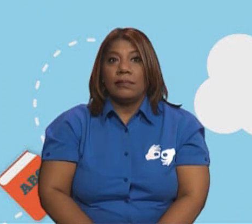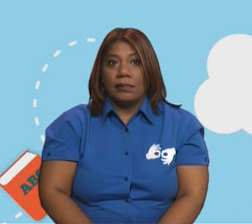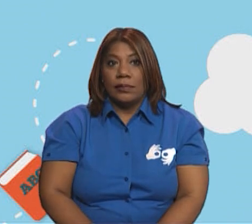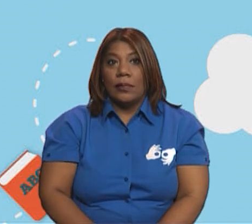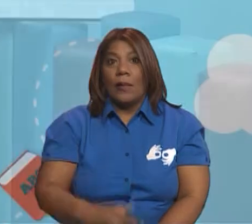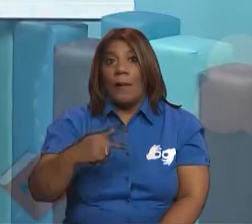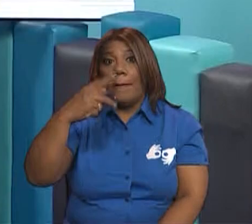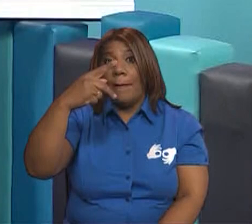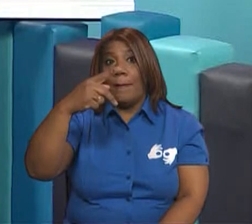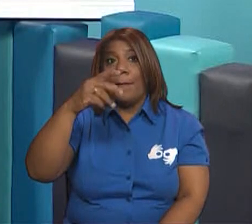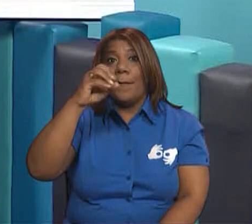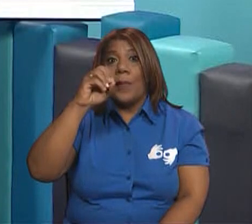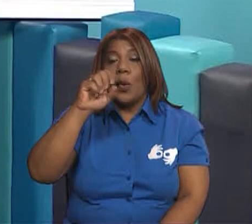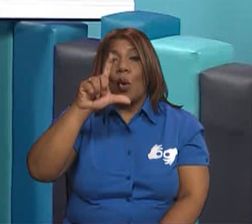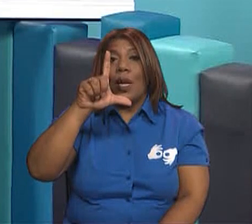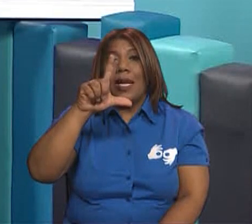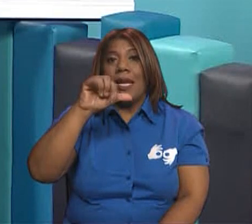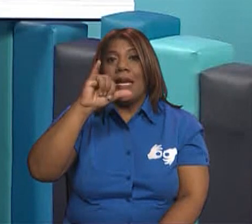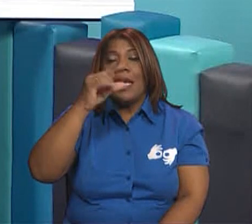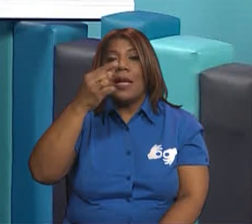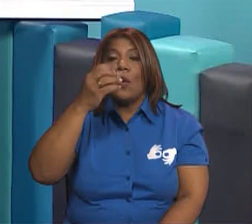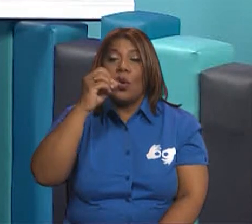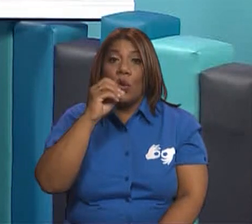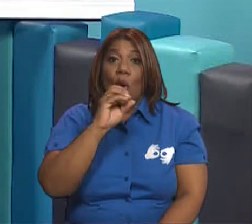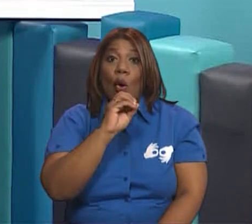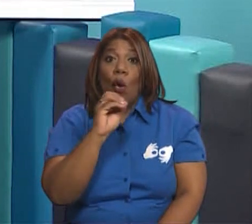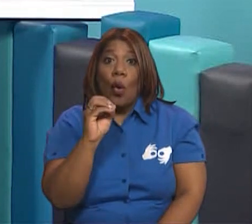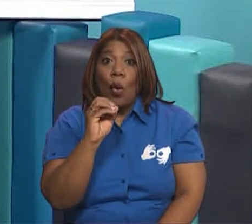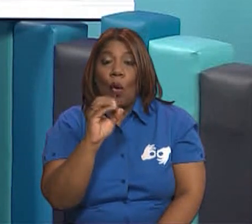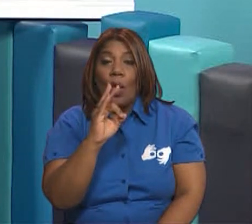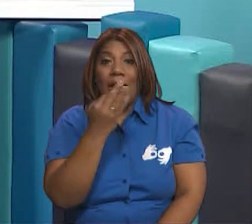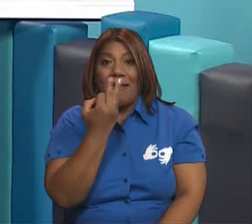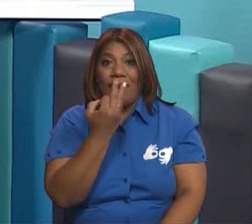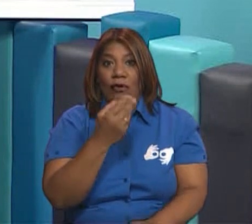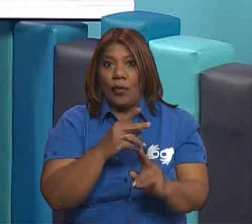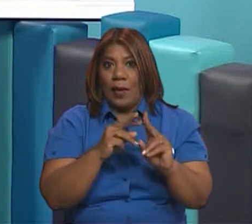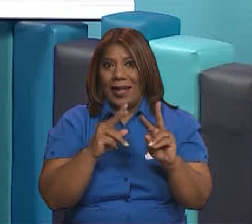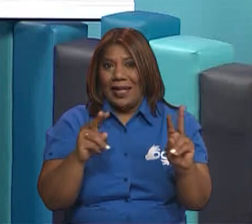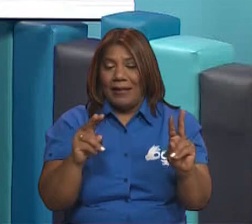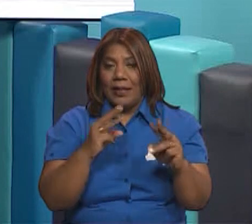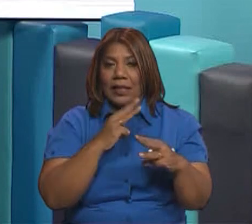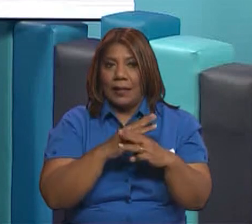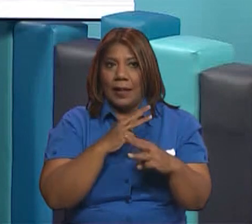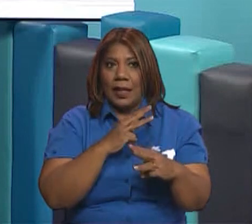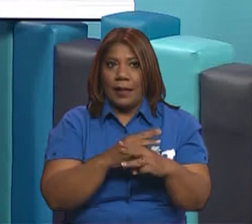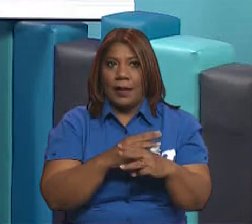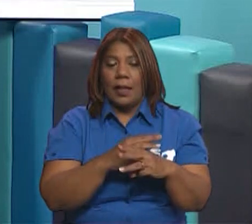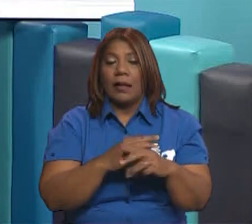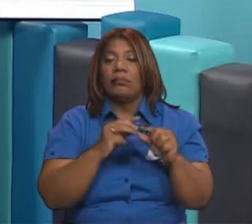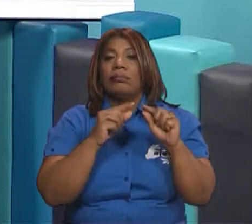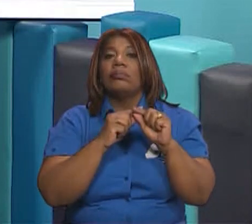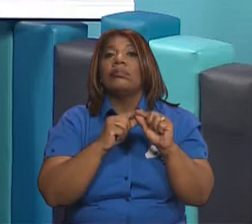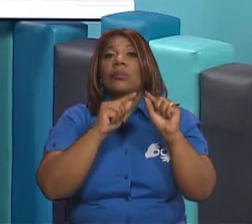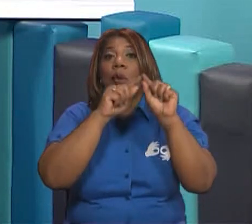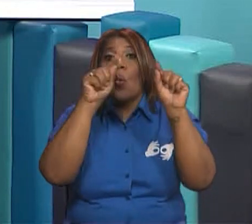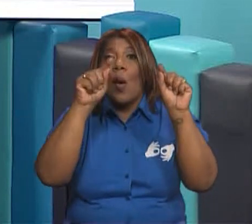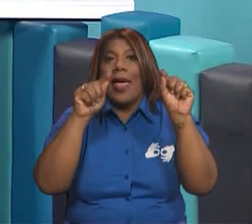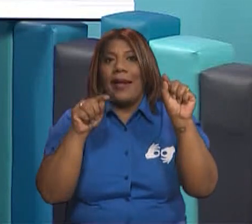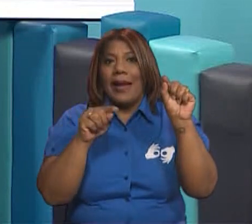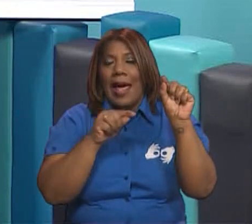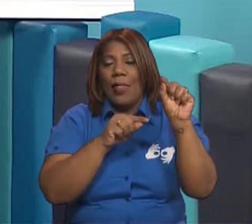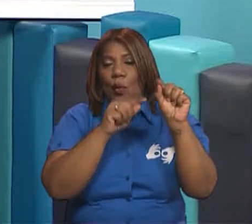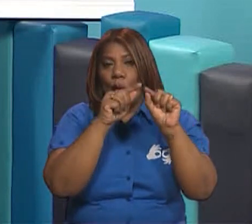elementos vamos a ponerle el nombre de la figura geométrica con la que lo podemos relacionar. Por ejemplo, la ventana la podemos